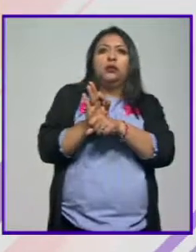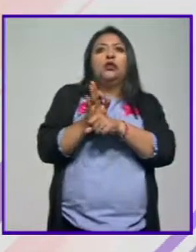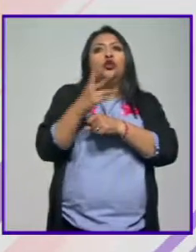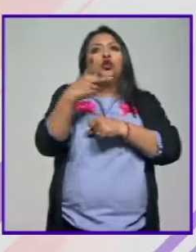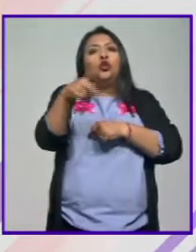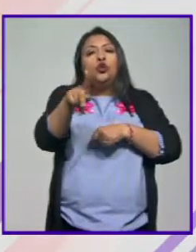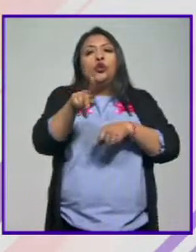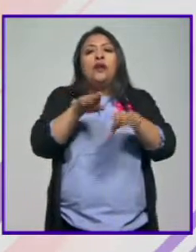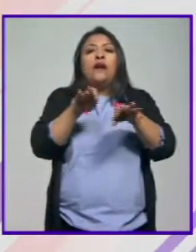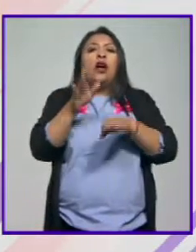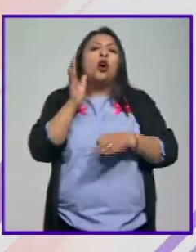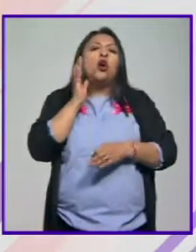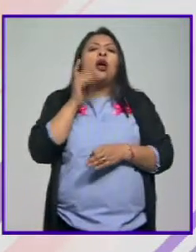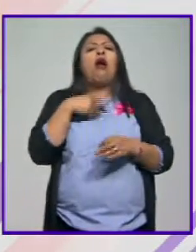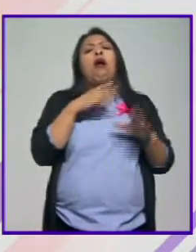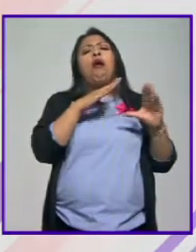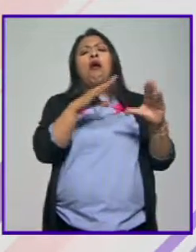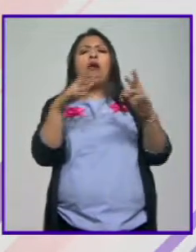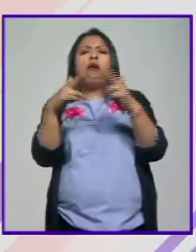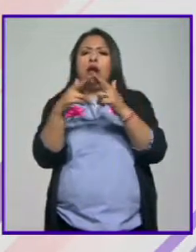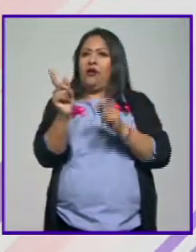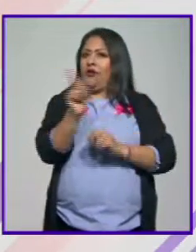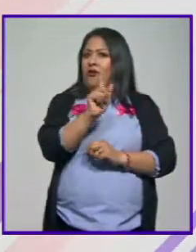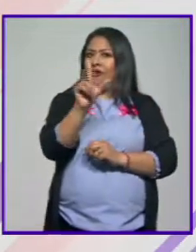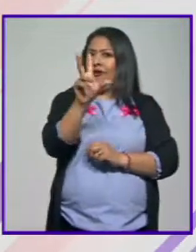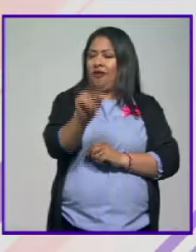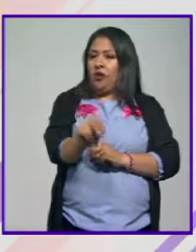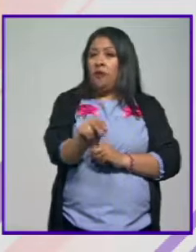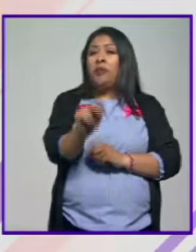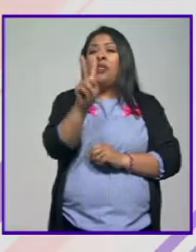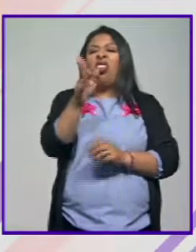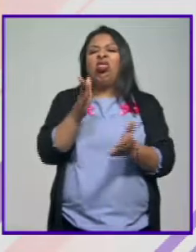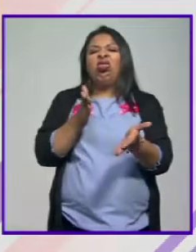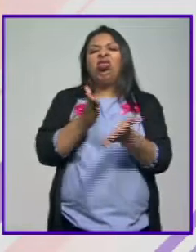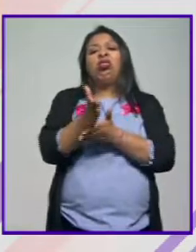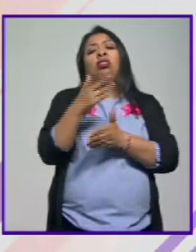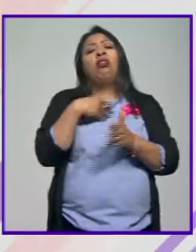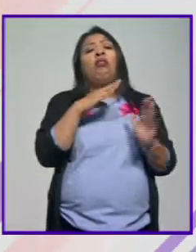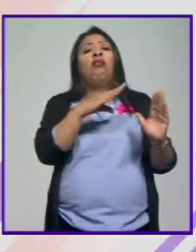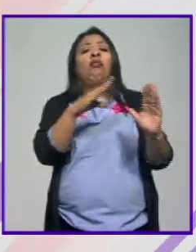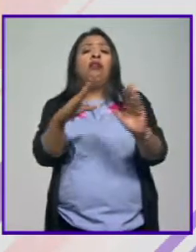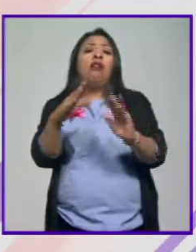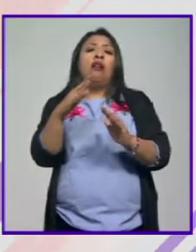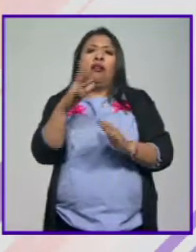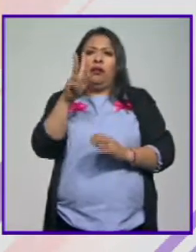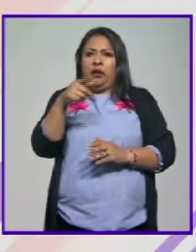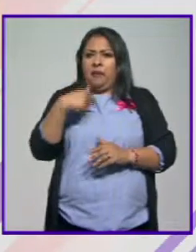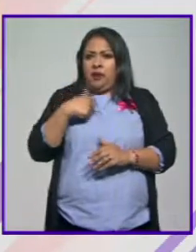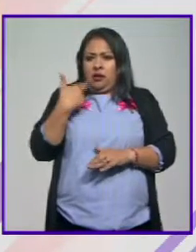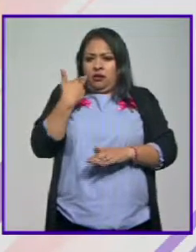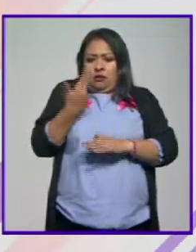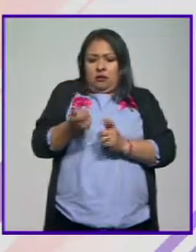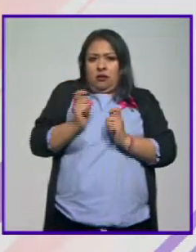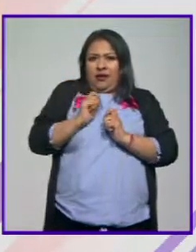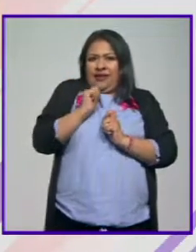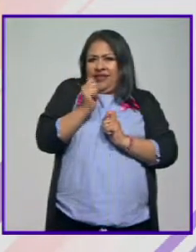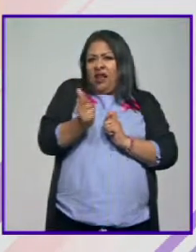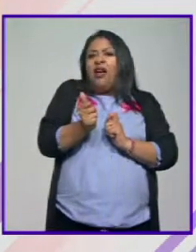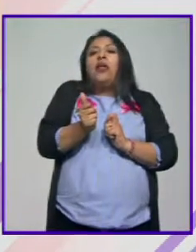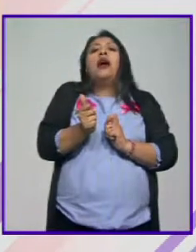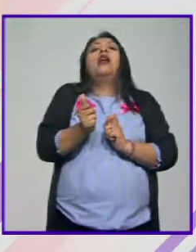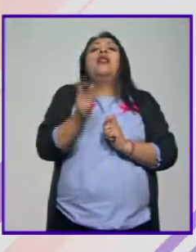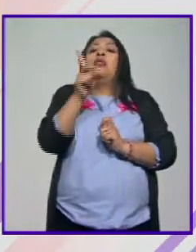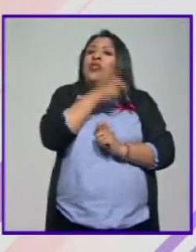de los congresos no es dar catecismos religiosos. O sea, se metieron de predicadores a hacer una función que no le corresponde. Les